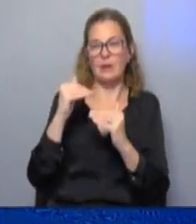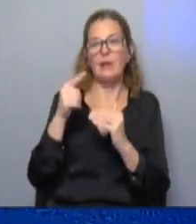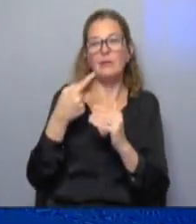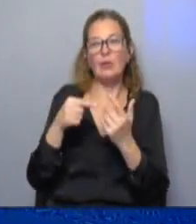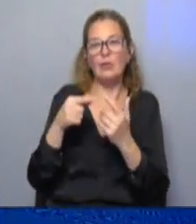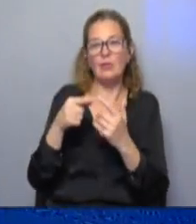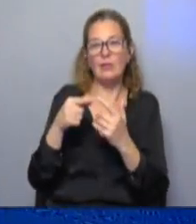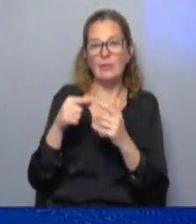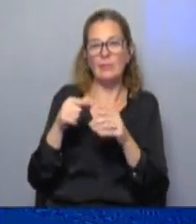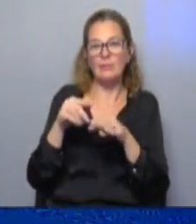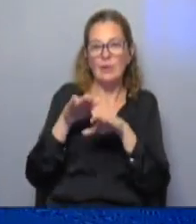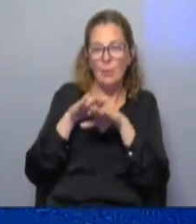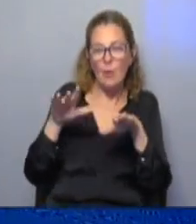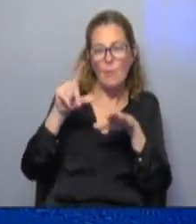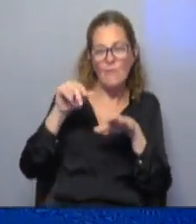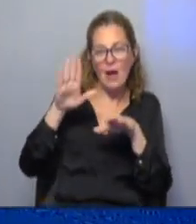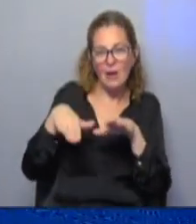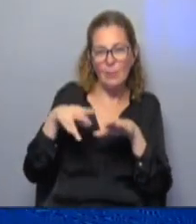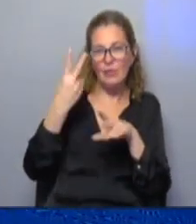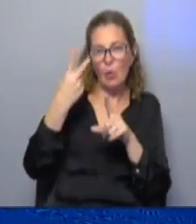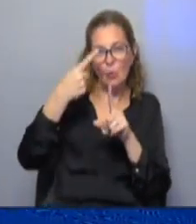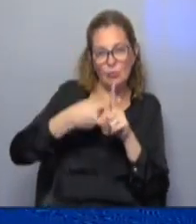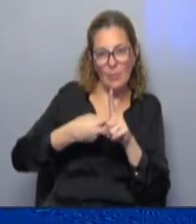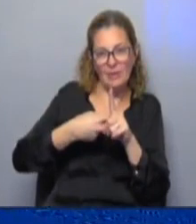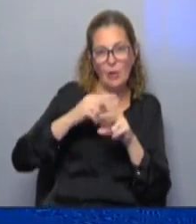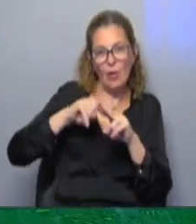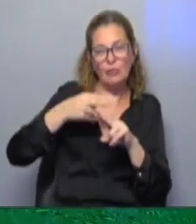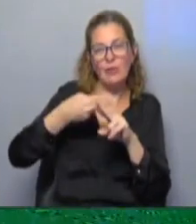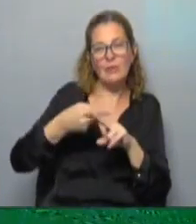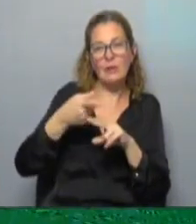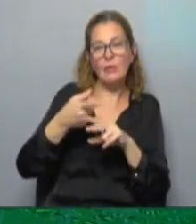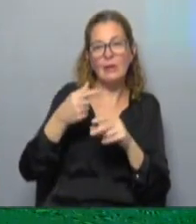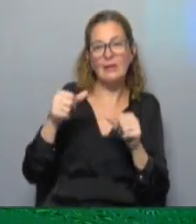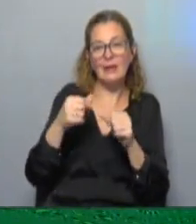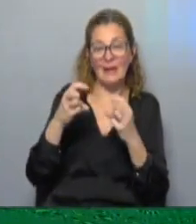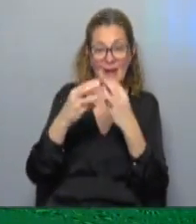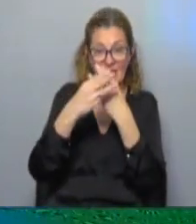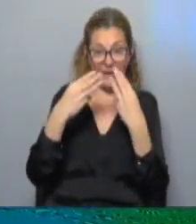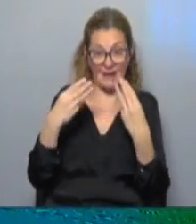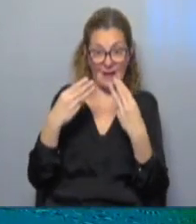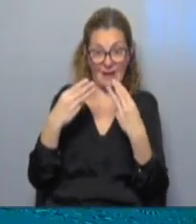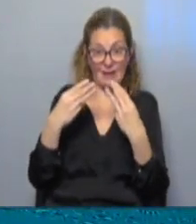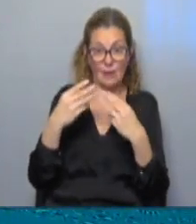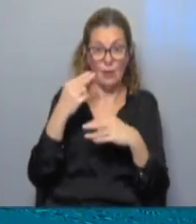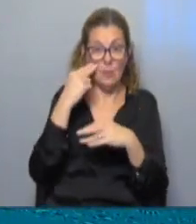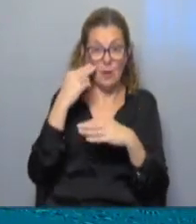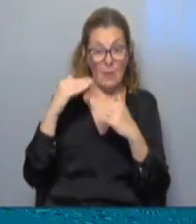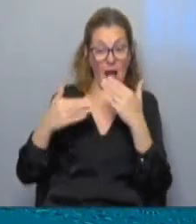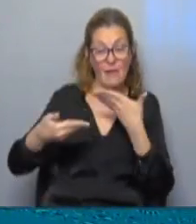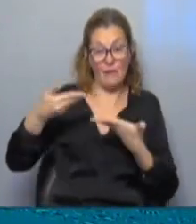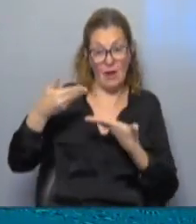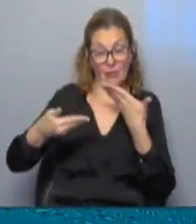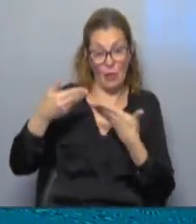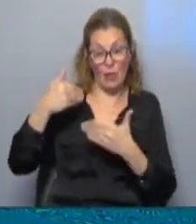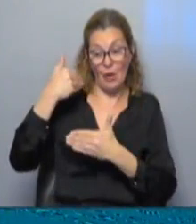se mantuvo una disminución por segundo mes consecutivo lo que sucedió en general con la inflación con